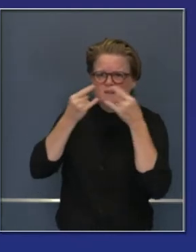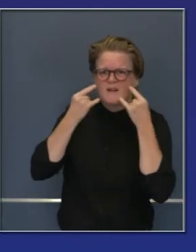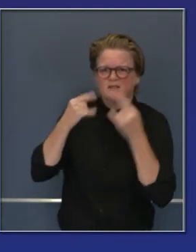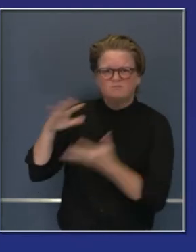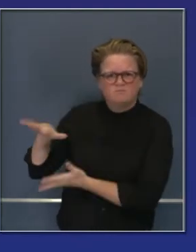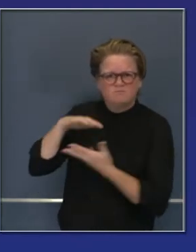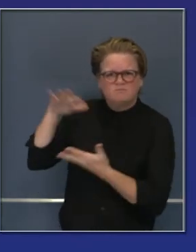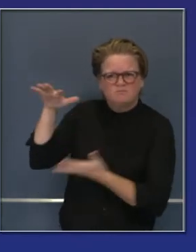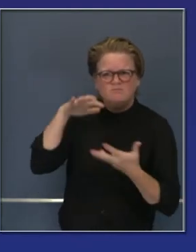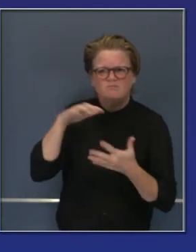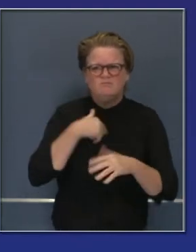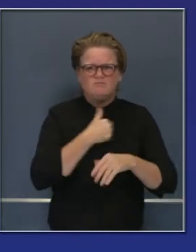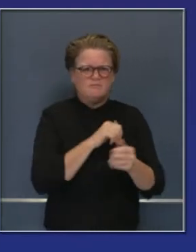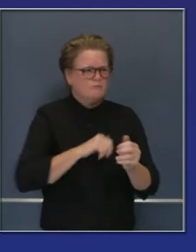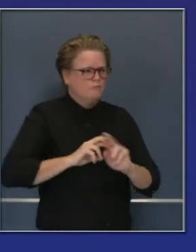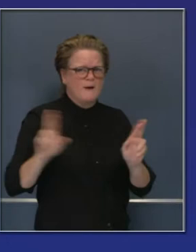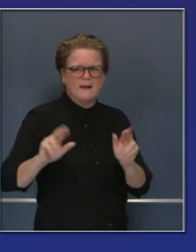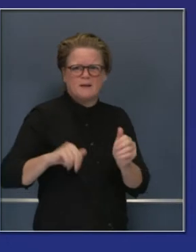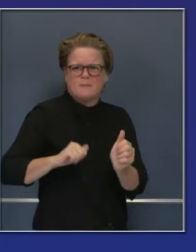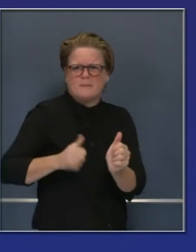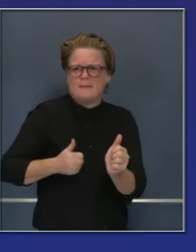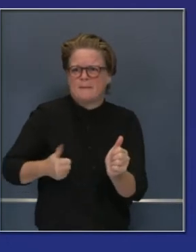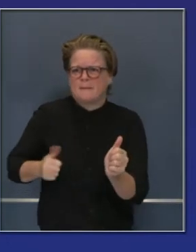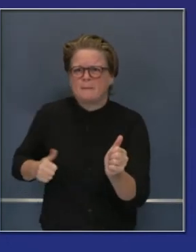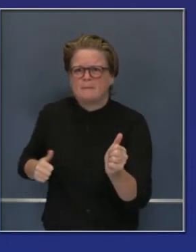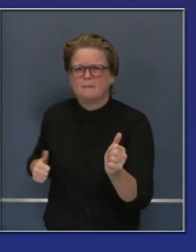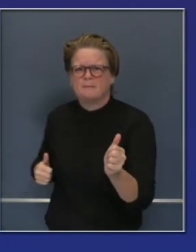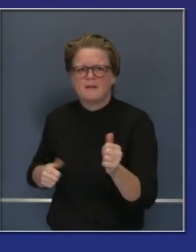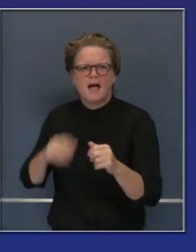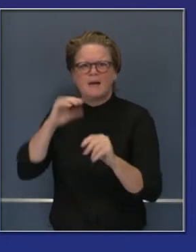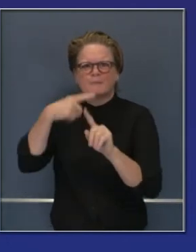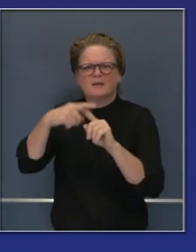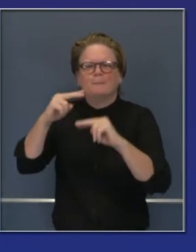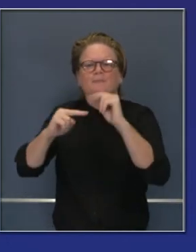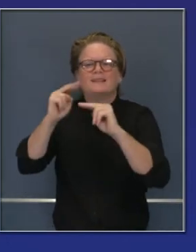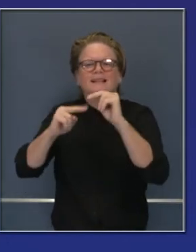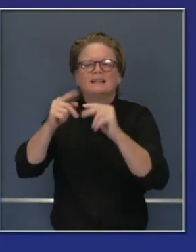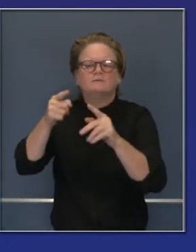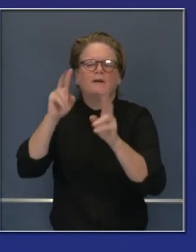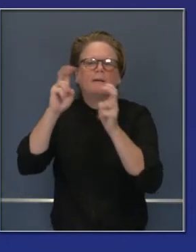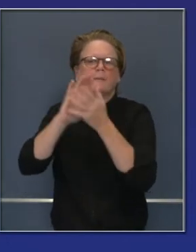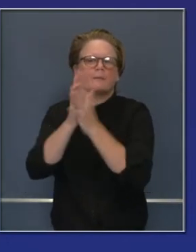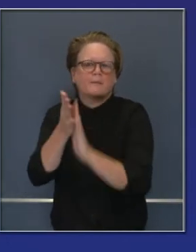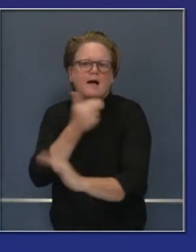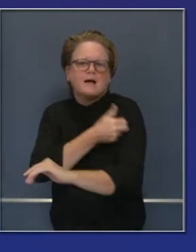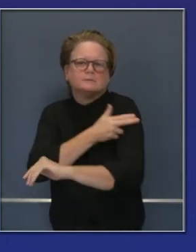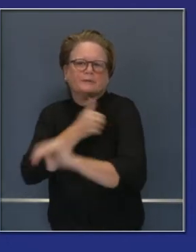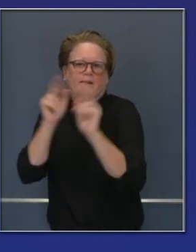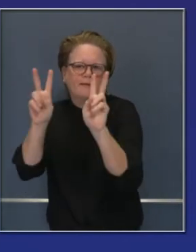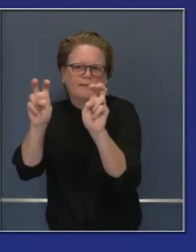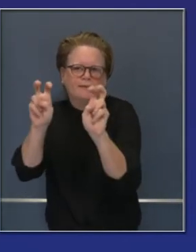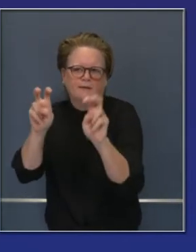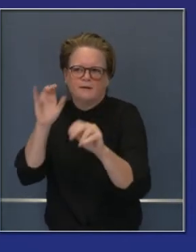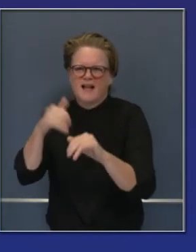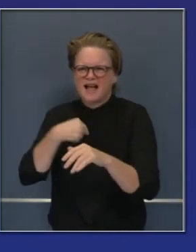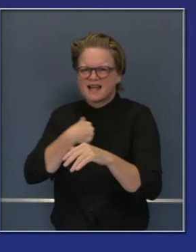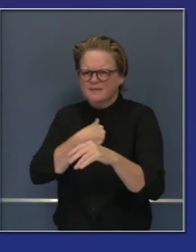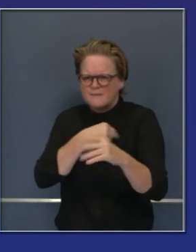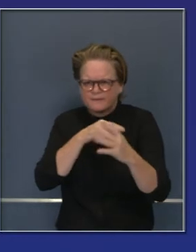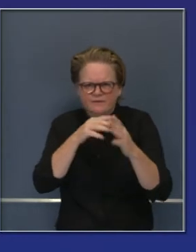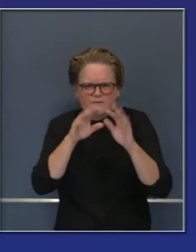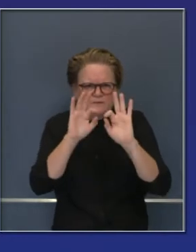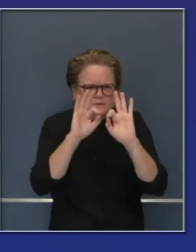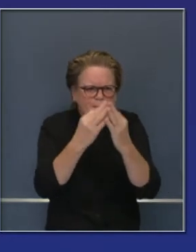prepararnos para esto en sociedad con muchos compañeros. Pero tenemos que seguir trabajando persona por persona,